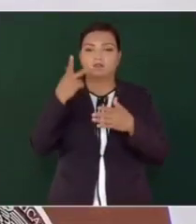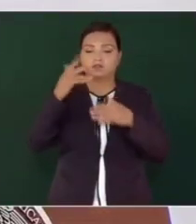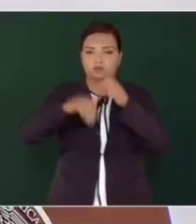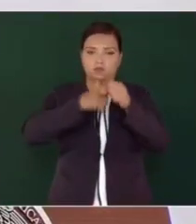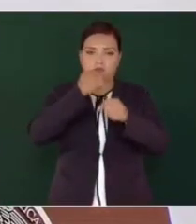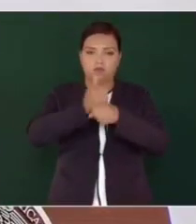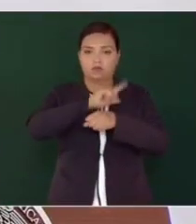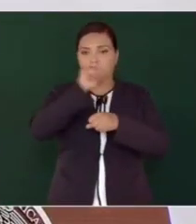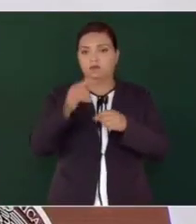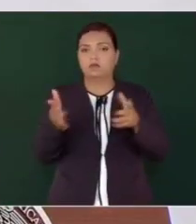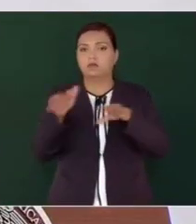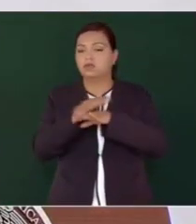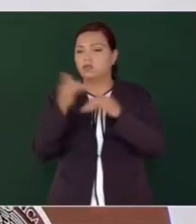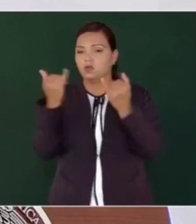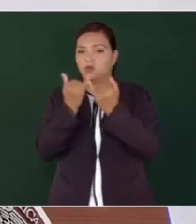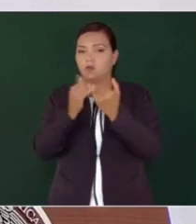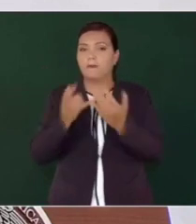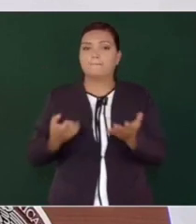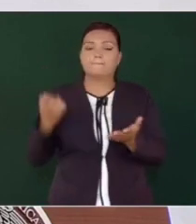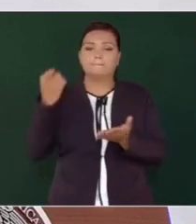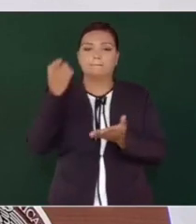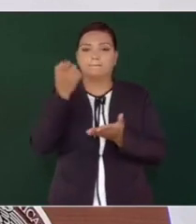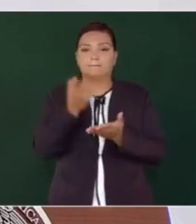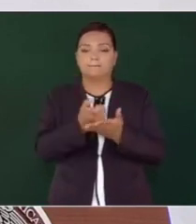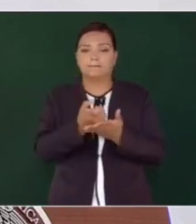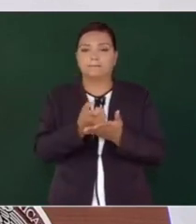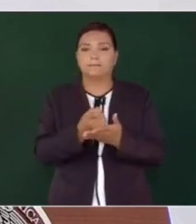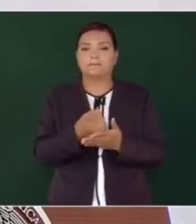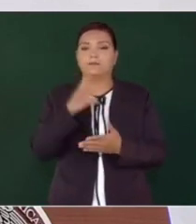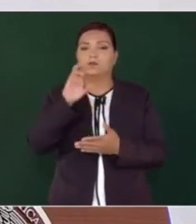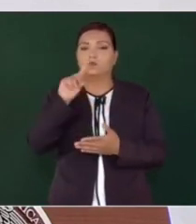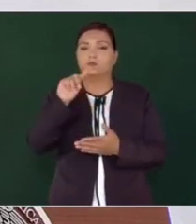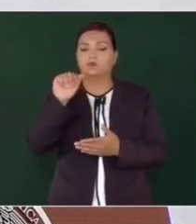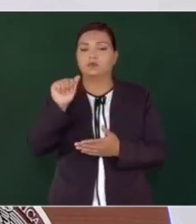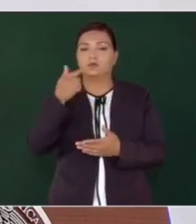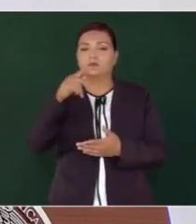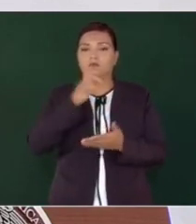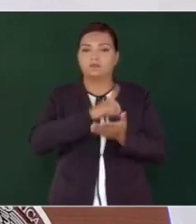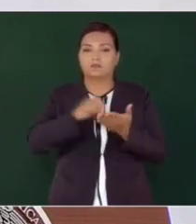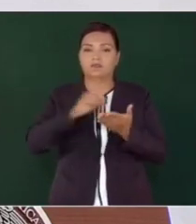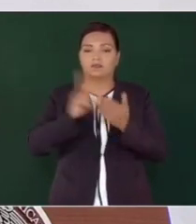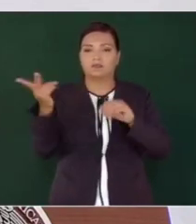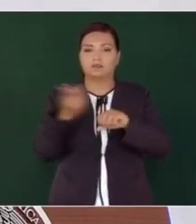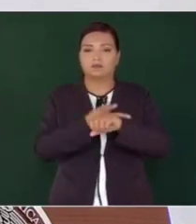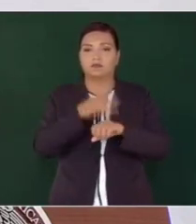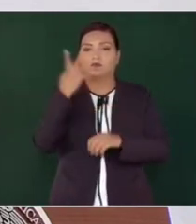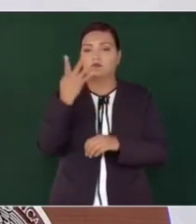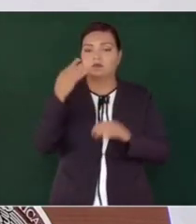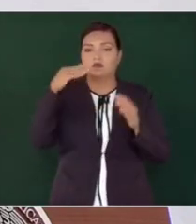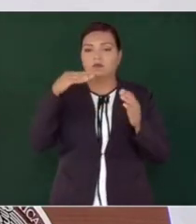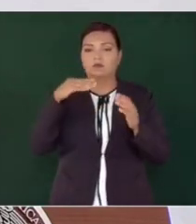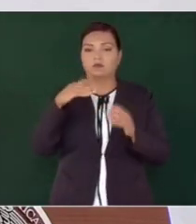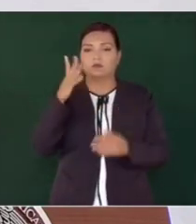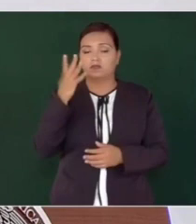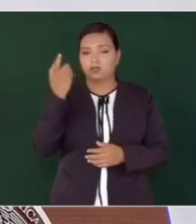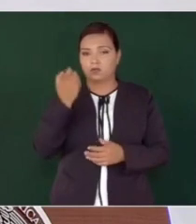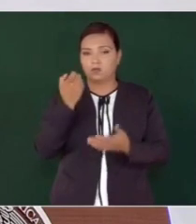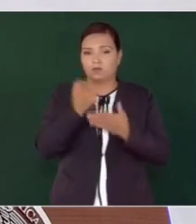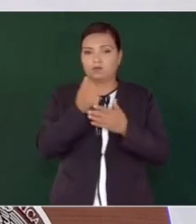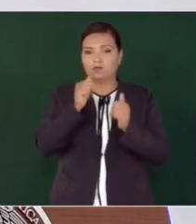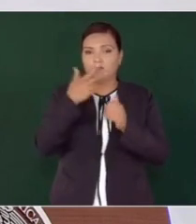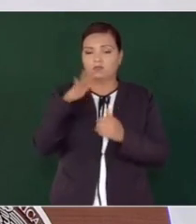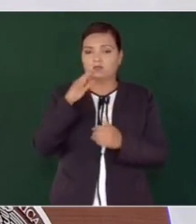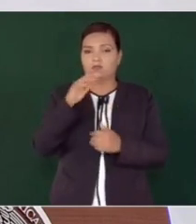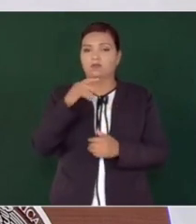años. Se combina también el pago de una cuota por derecho de paso, que es de 4 pesos con 10